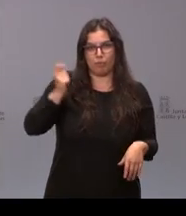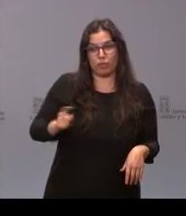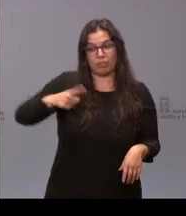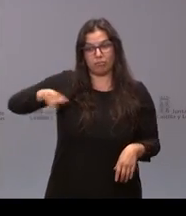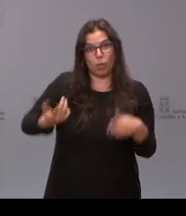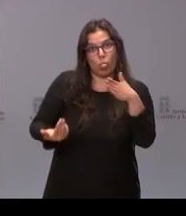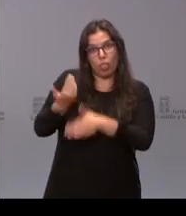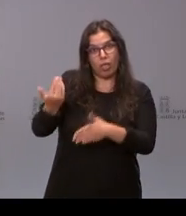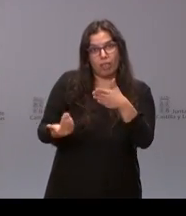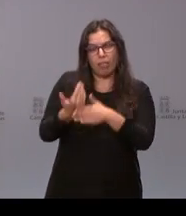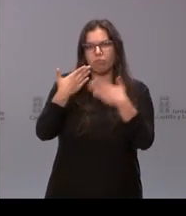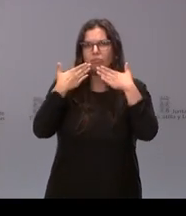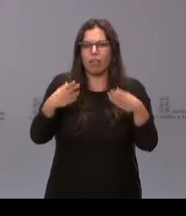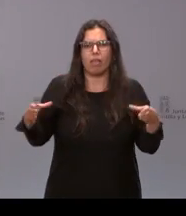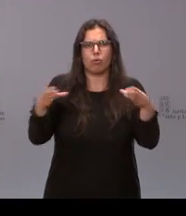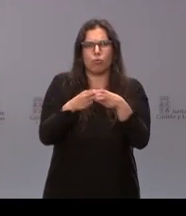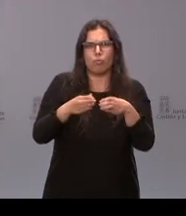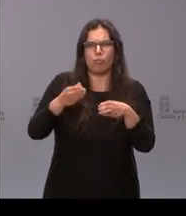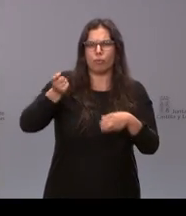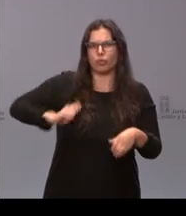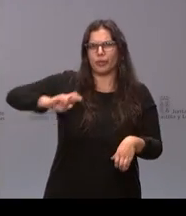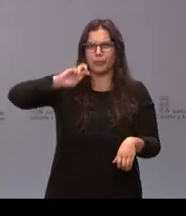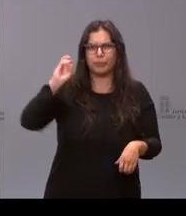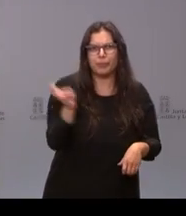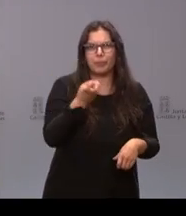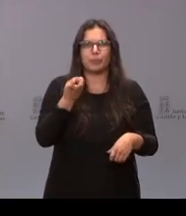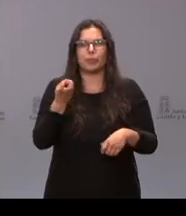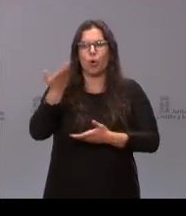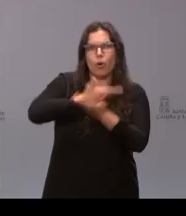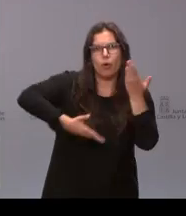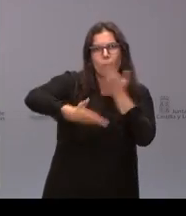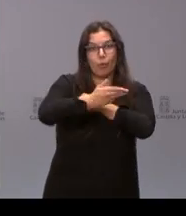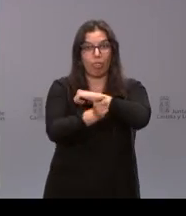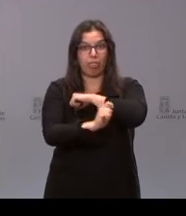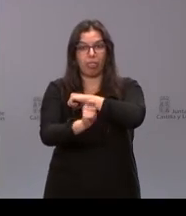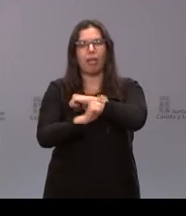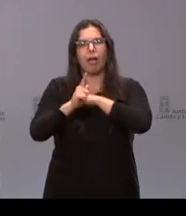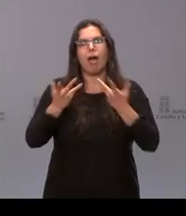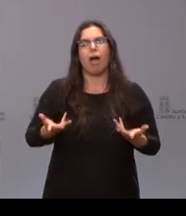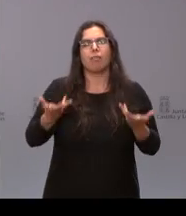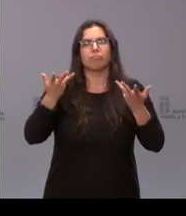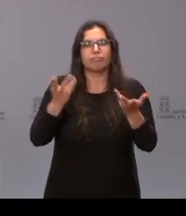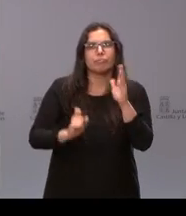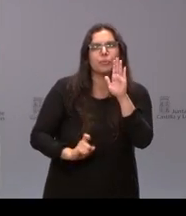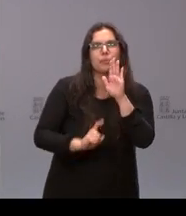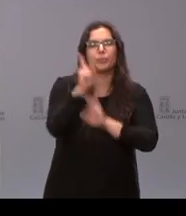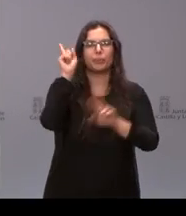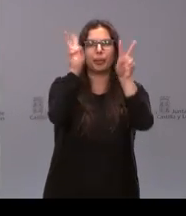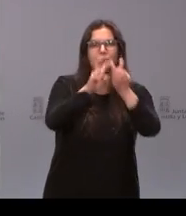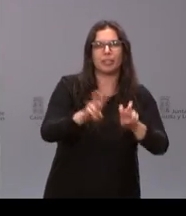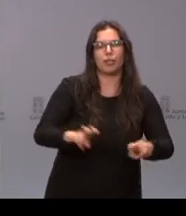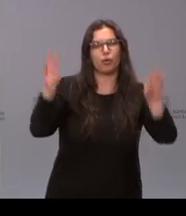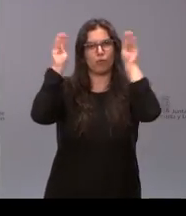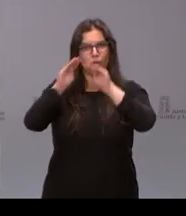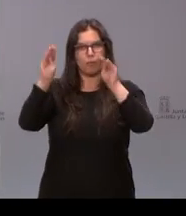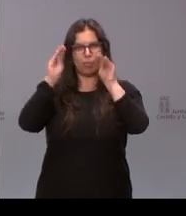día, y mediante grupos multidisciplinares y alianzas estratégicas, saca adelante la labor asistencial de investigación y de formación.